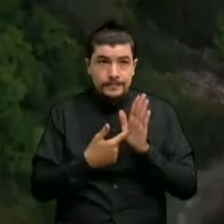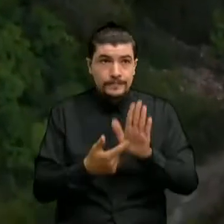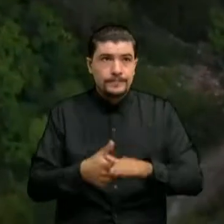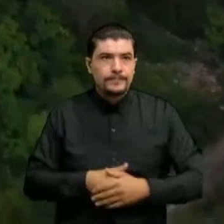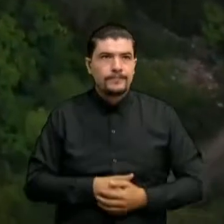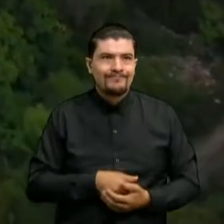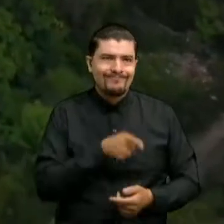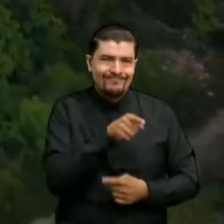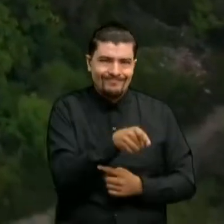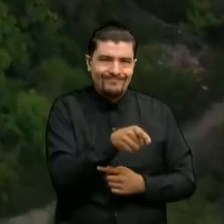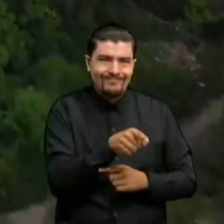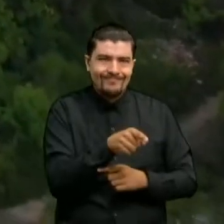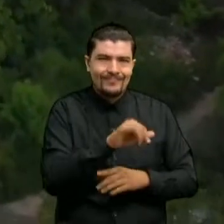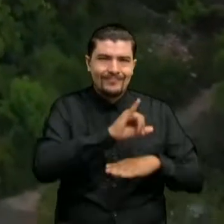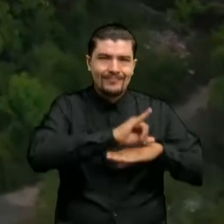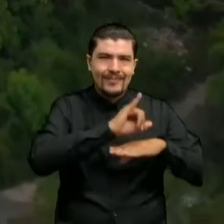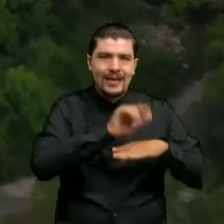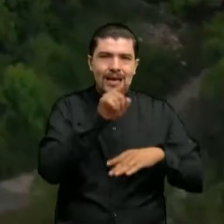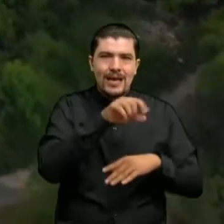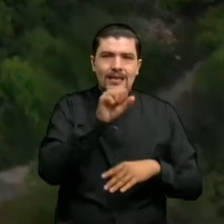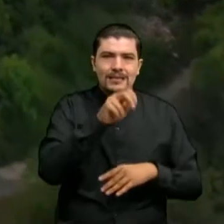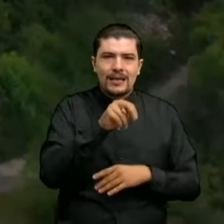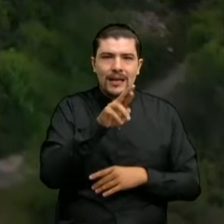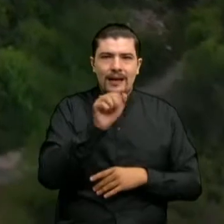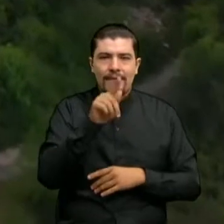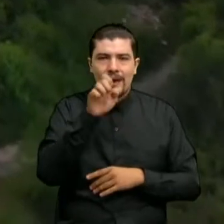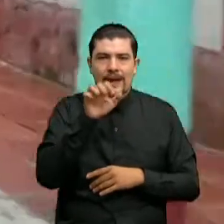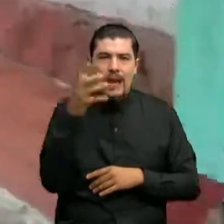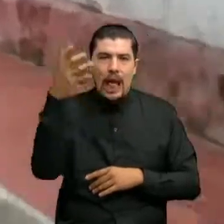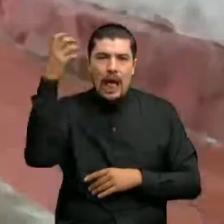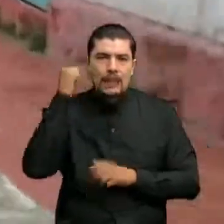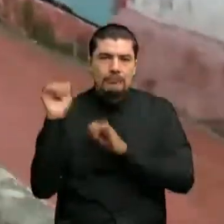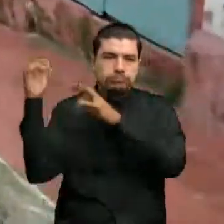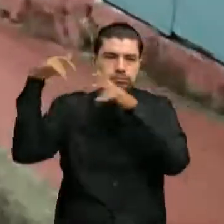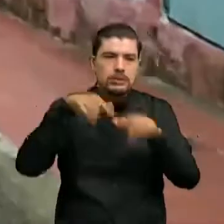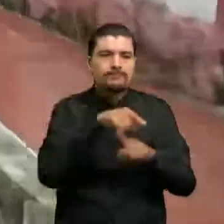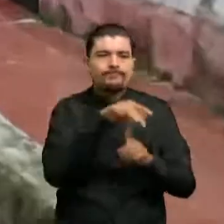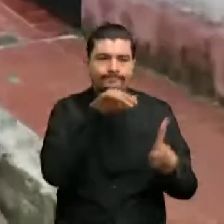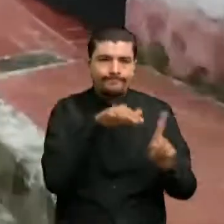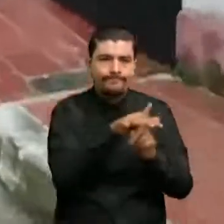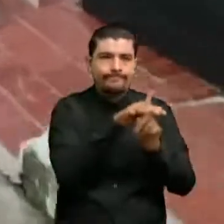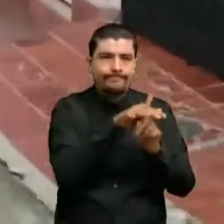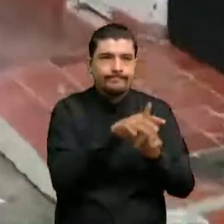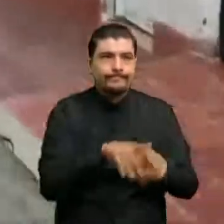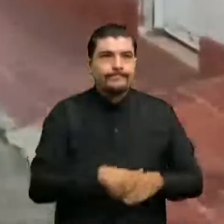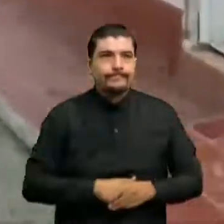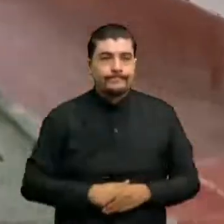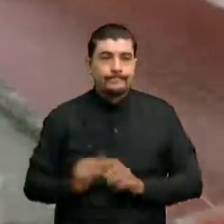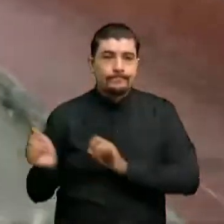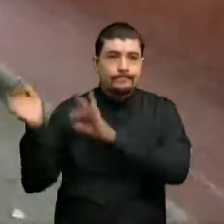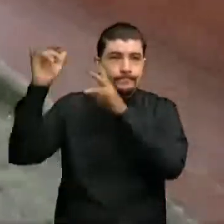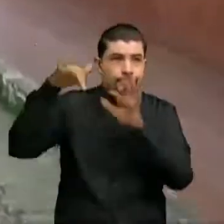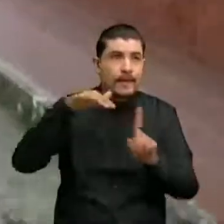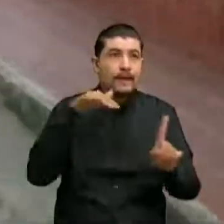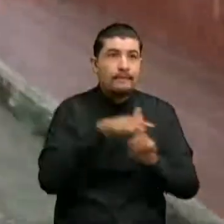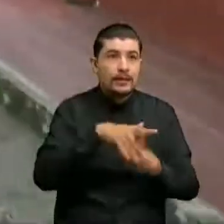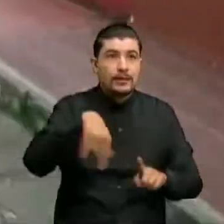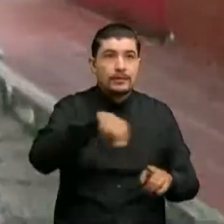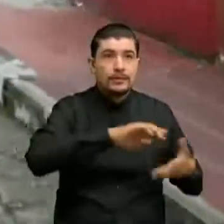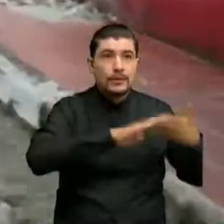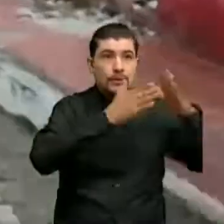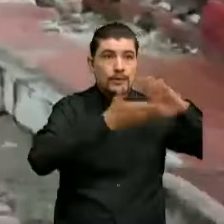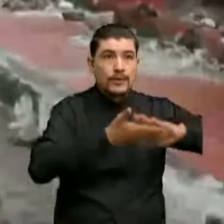quedó de la parroquia San Rafael De Gramalote en su antiguo casco urbano Luego de la tragedia que marcó la vida de sus habitantes